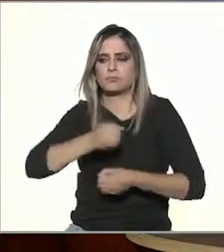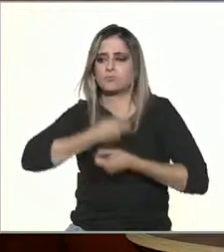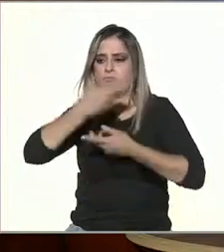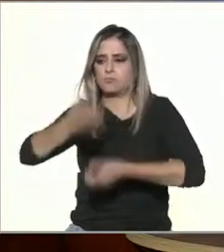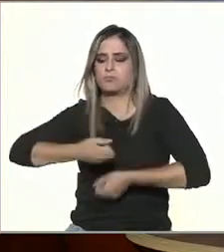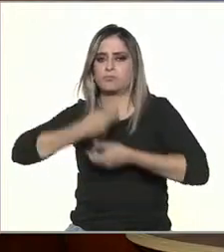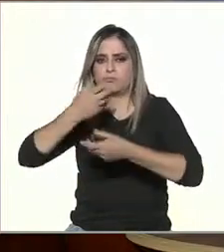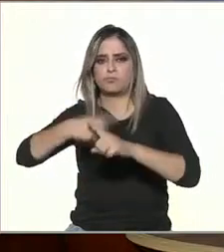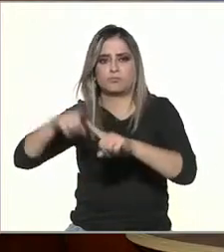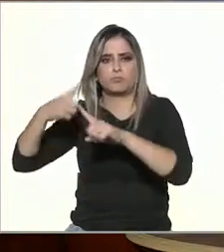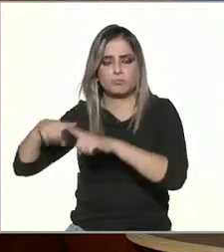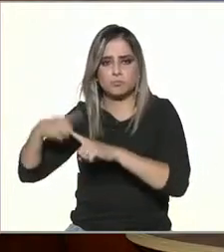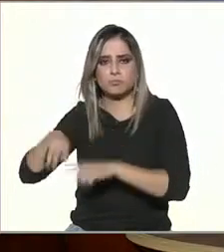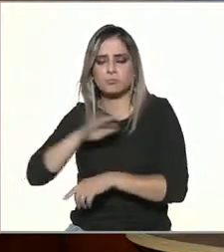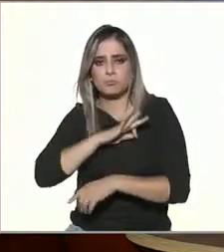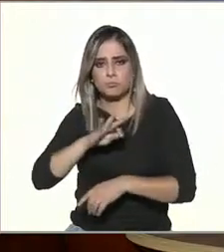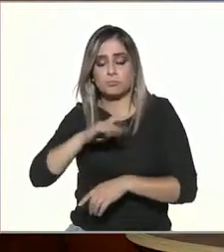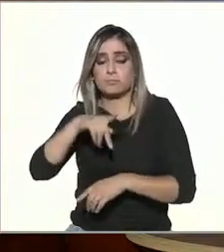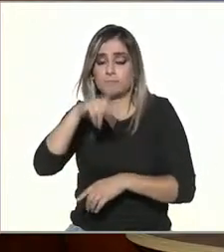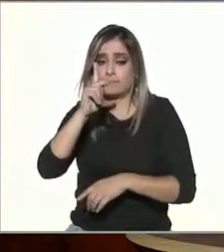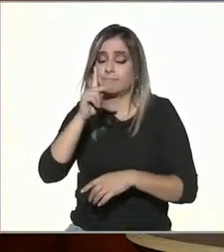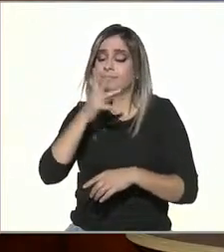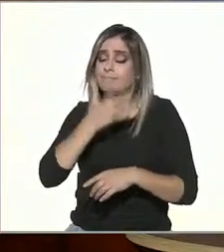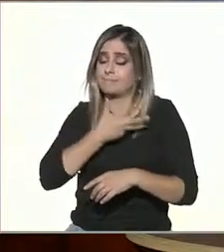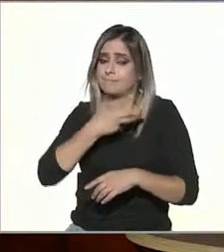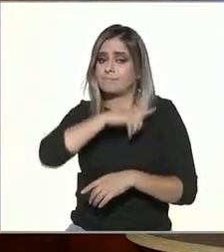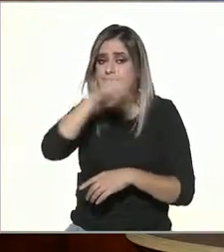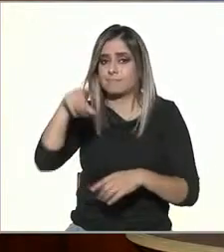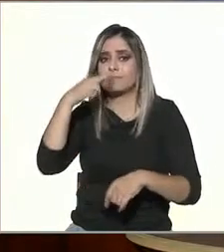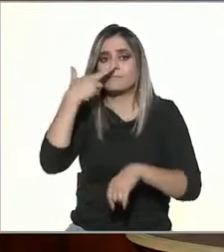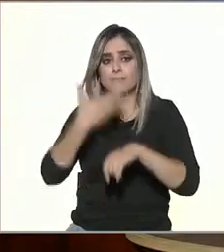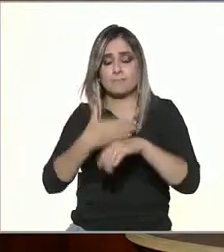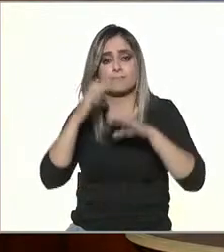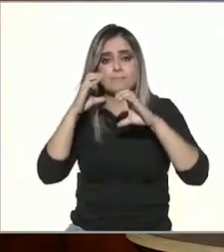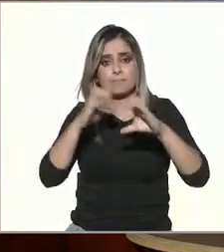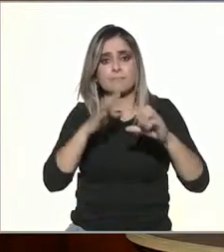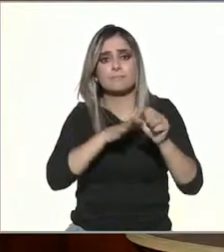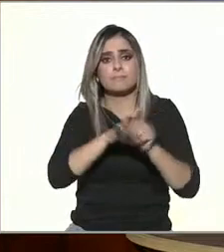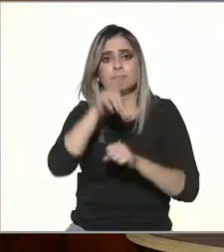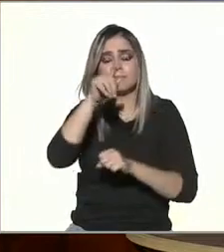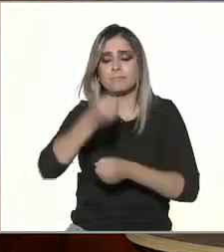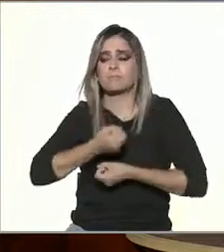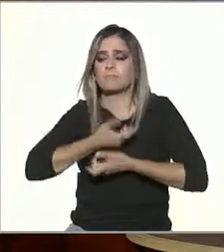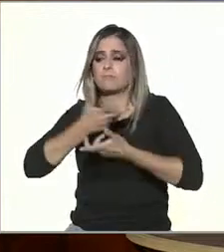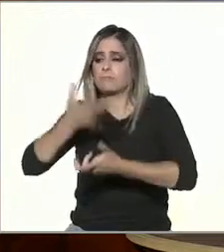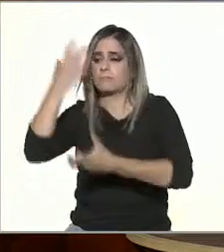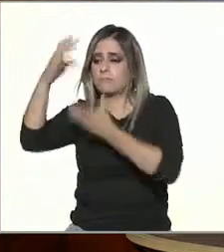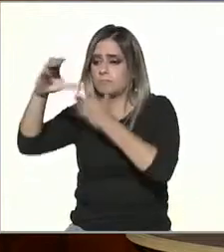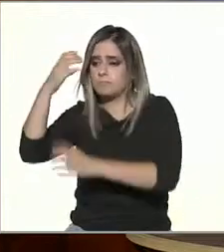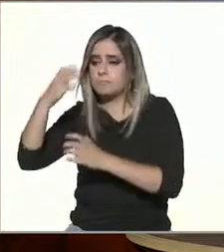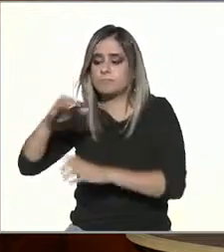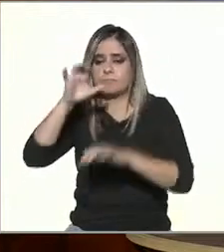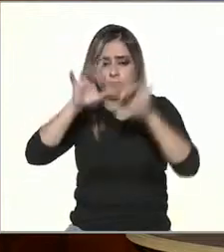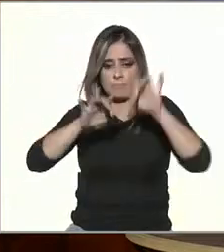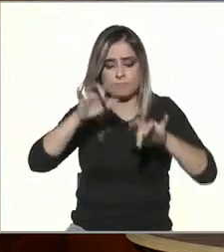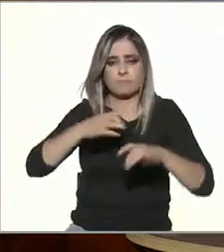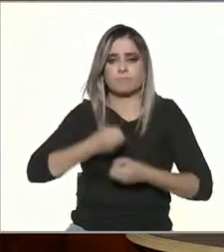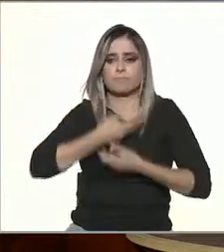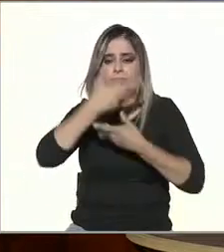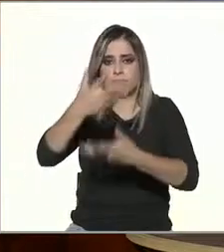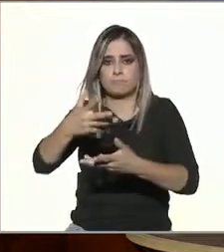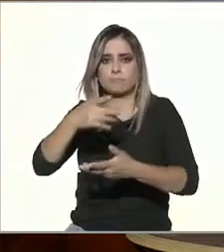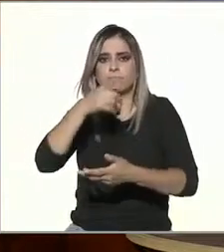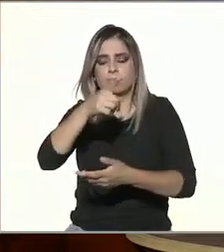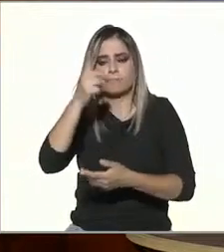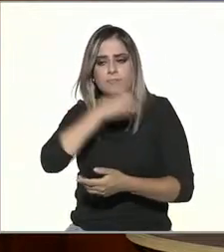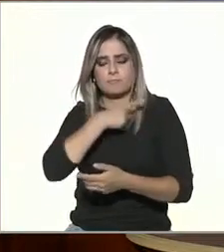responsabilidades o sea tenemos una gran responsabilidad también en saber qué comentamos qué decimos y por qué lo decimos yo lo he dicho y lo